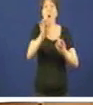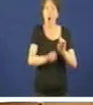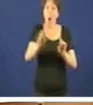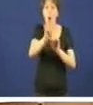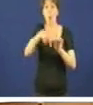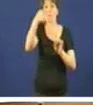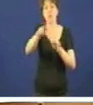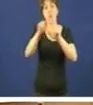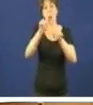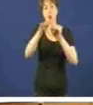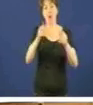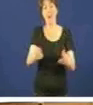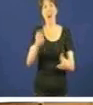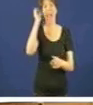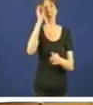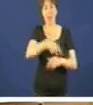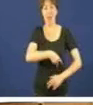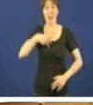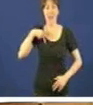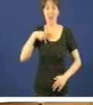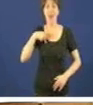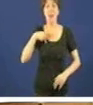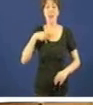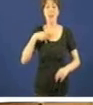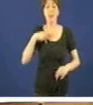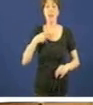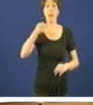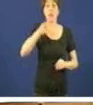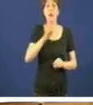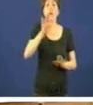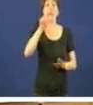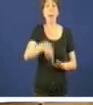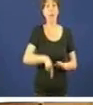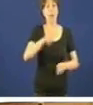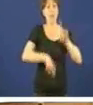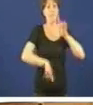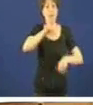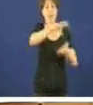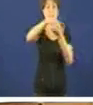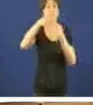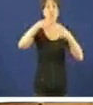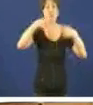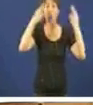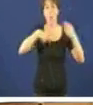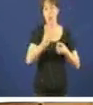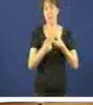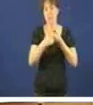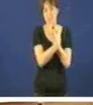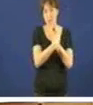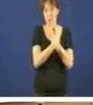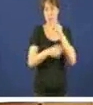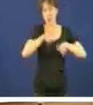sempre suizo de propor a suspensión da suficacia aos entes públicos que poidan ser competentes para acordala están dispostos